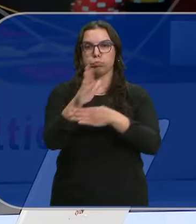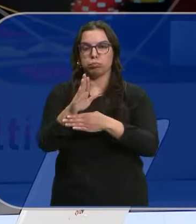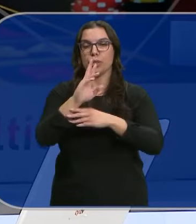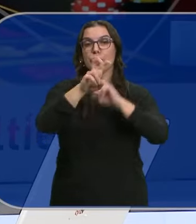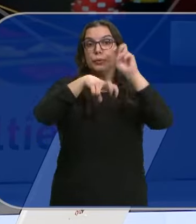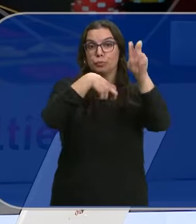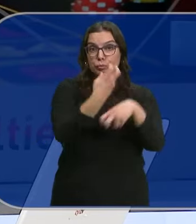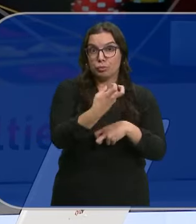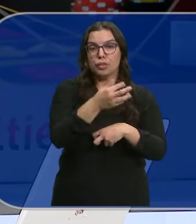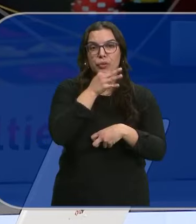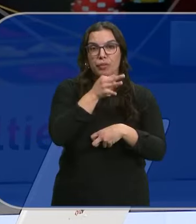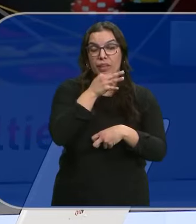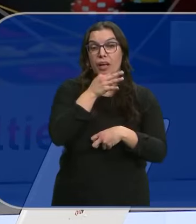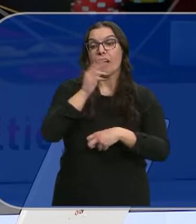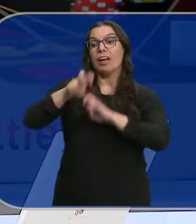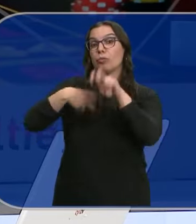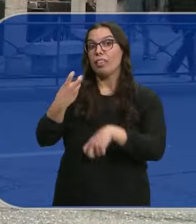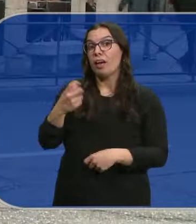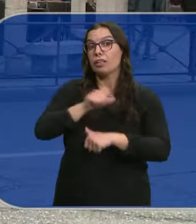Que se lleva esperando Desde 2019